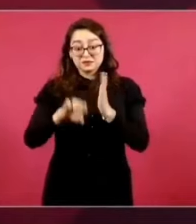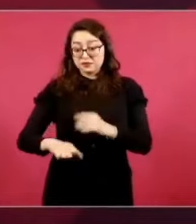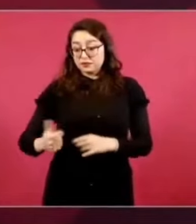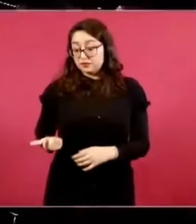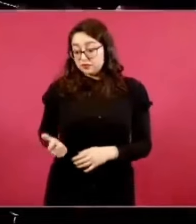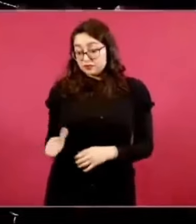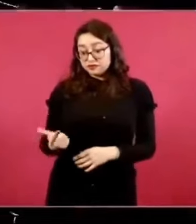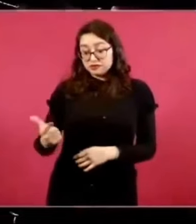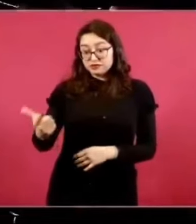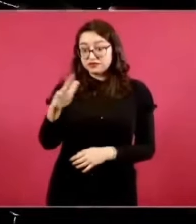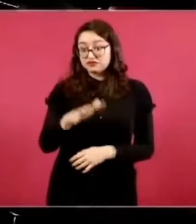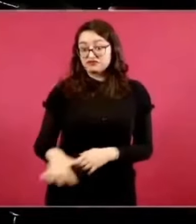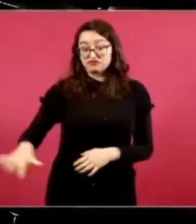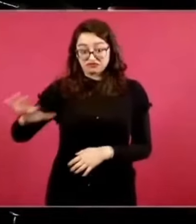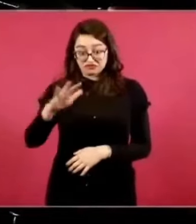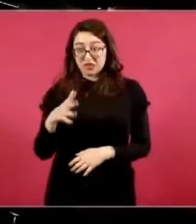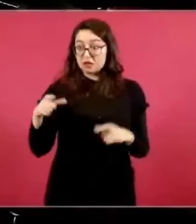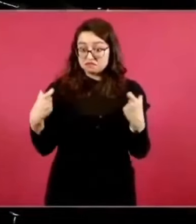país,